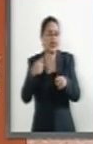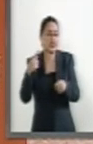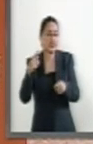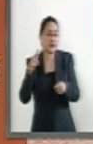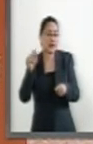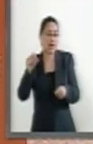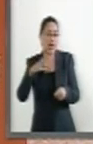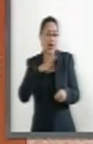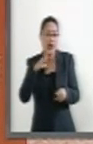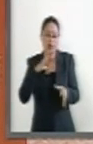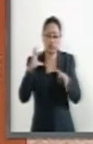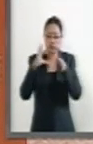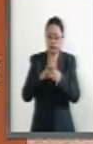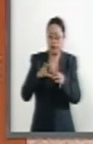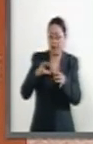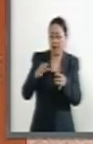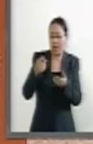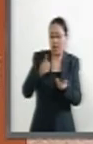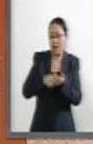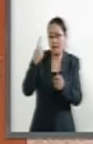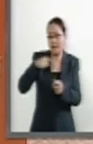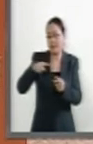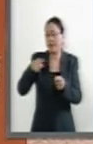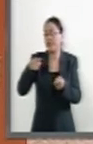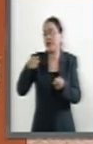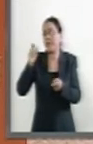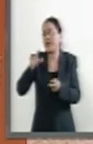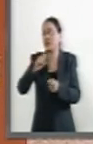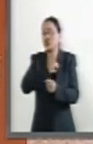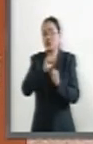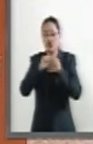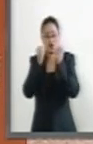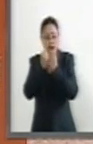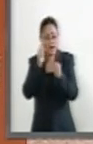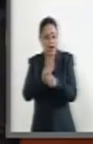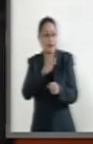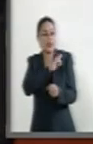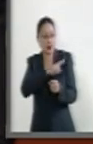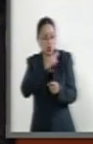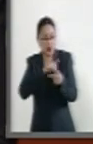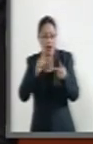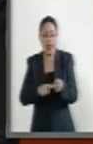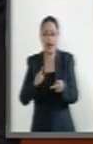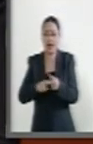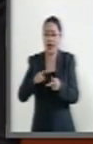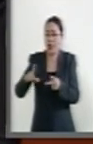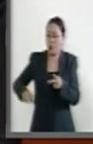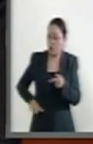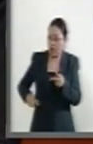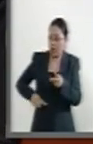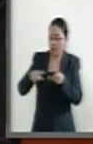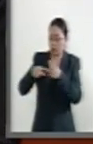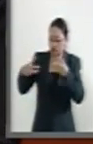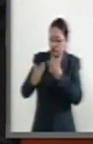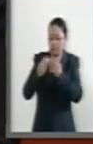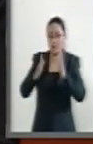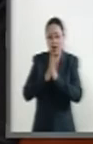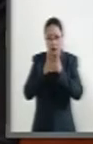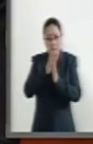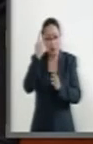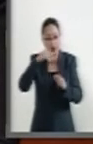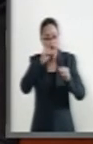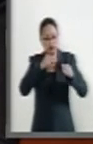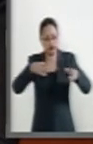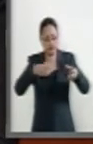pública y podrán participar actores del sector social y privado. Compañeras y compañeros